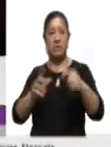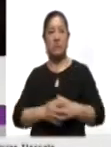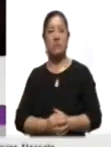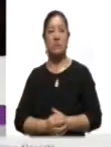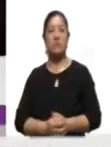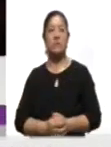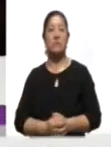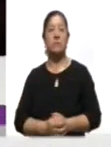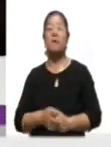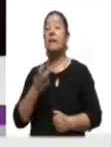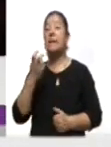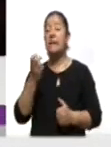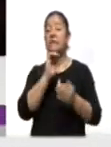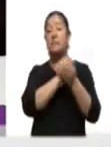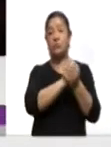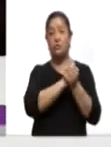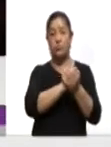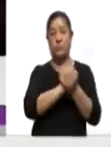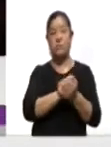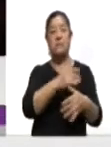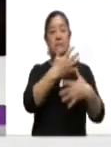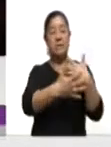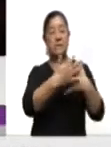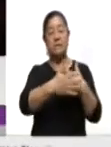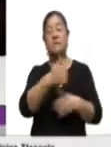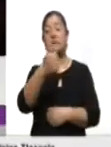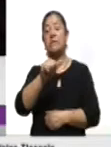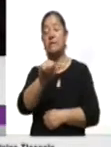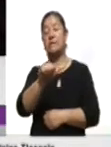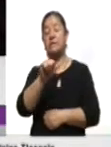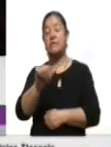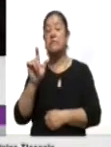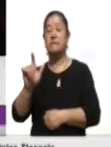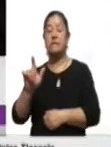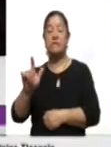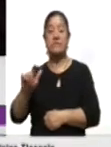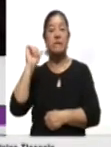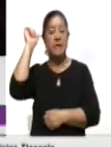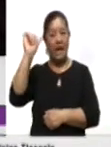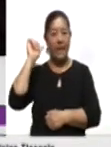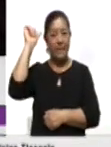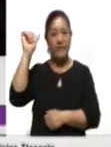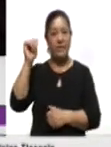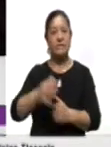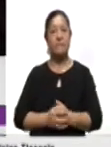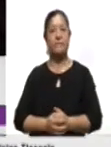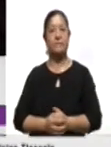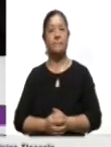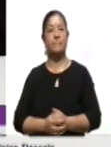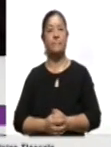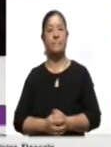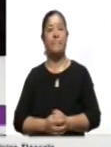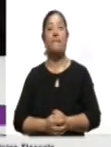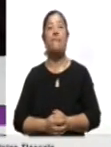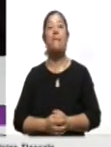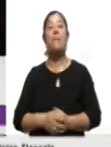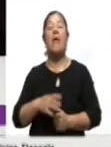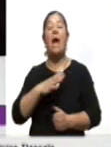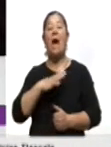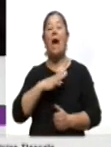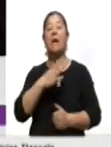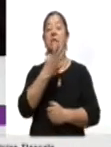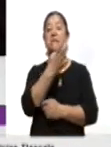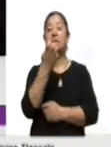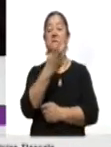Esta subasta será el 15, el 16 y el 17 de abril. Se estarán subastando más de 300